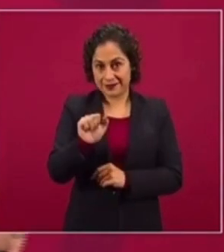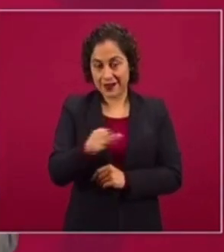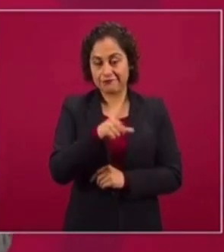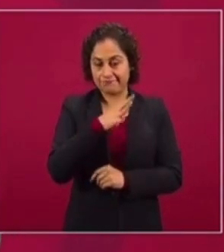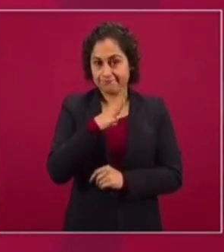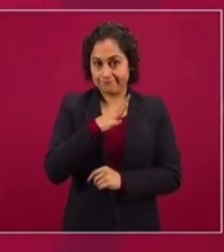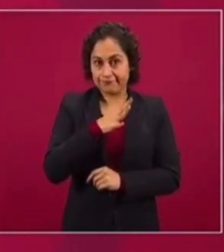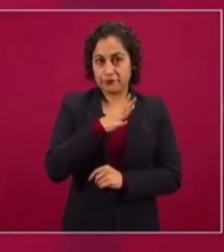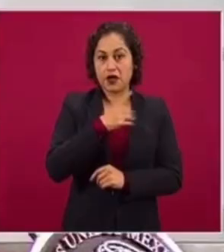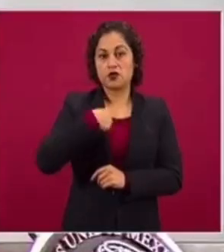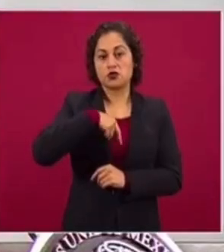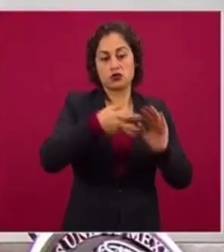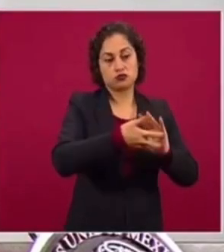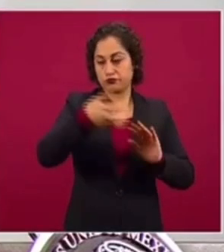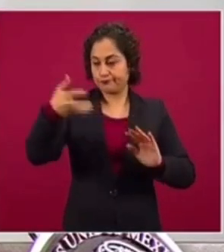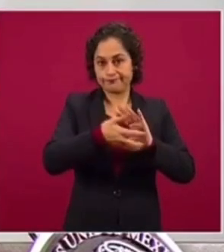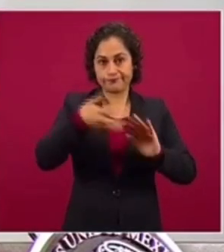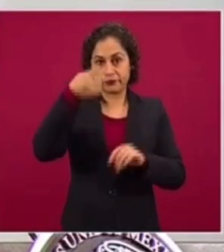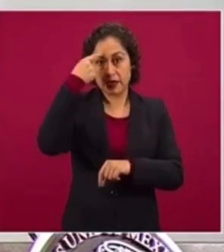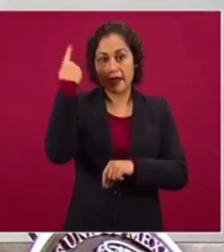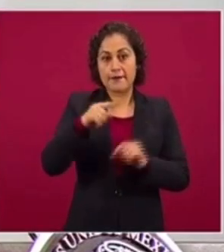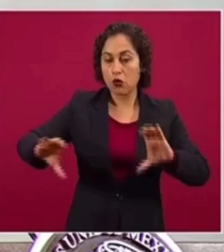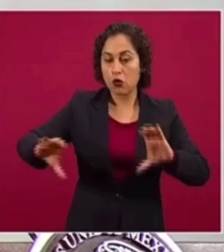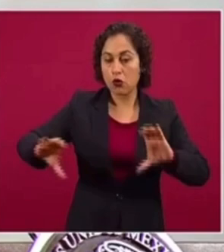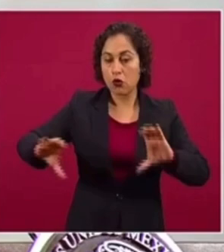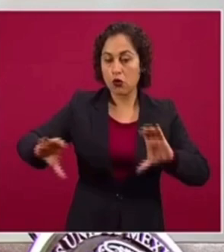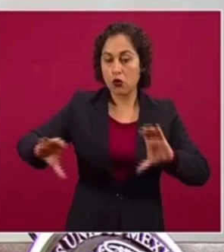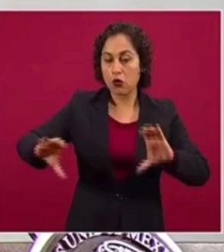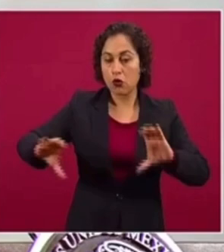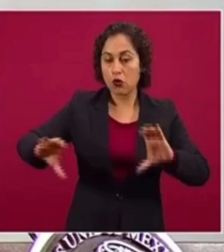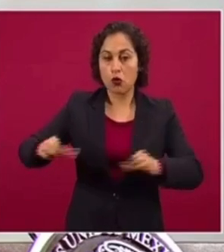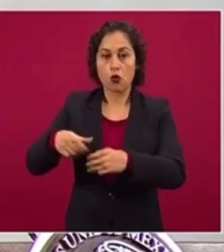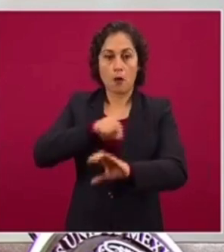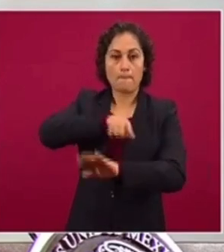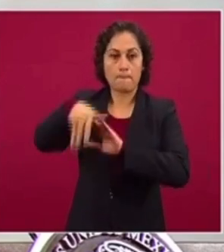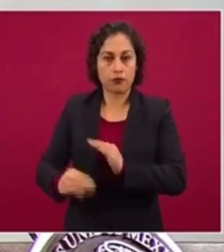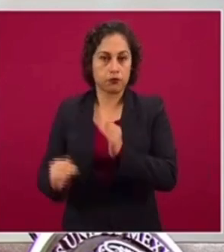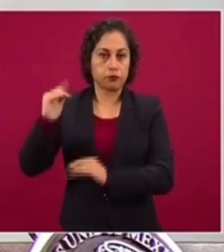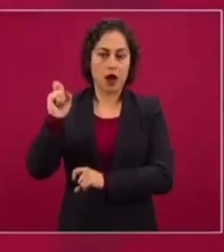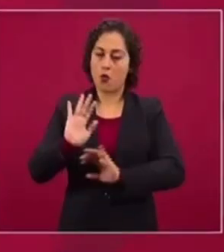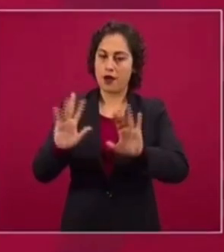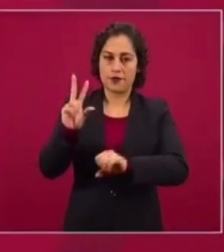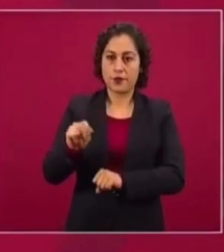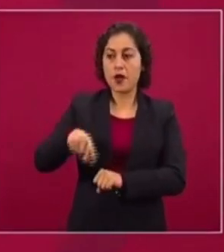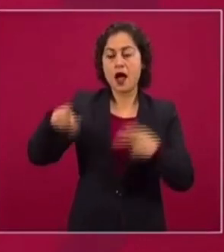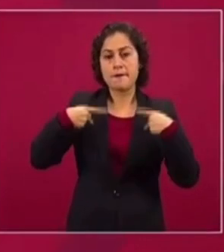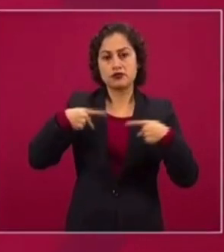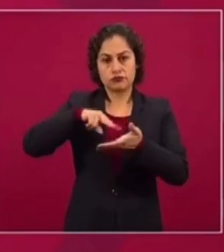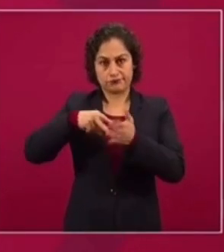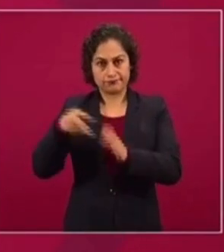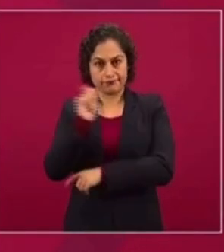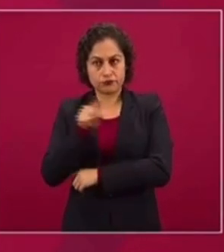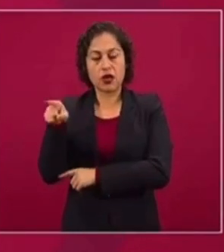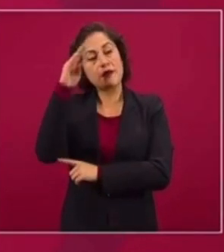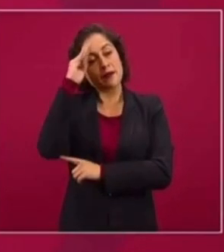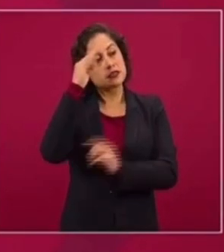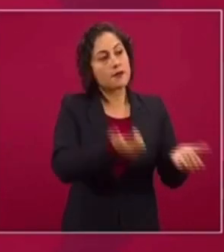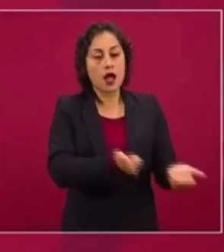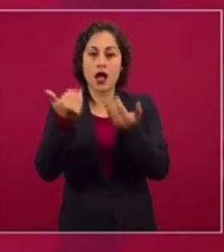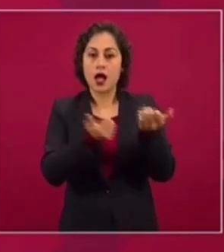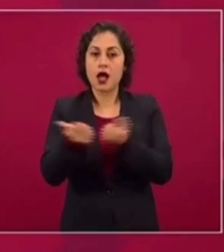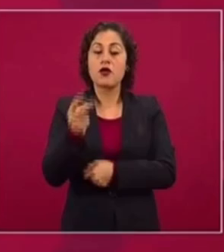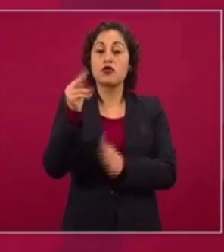no inundar las zonas bajas. Los técnicos tenían pensado sacar hasta 2.500